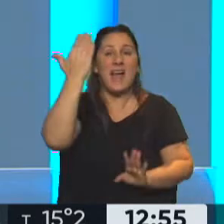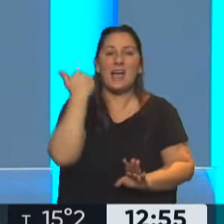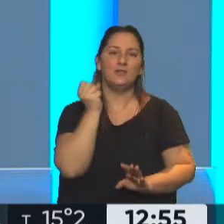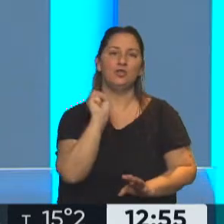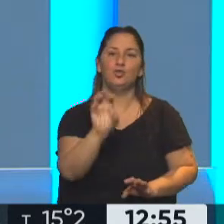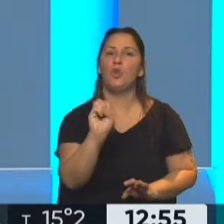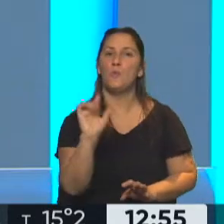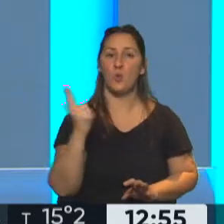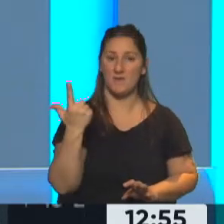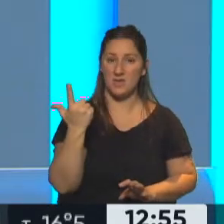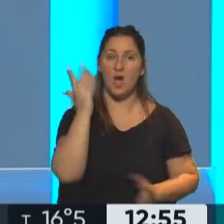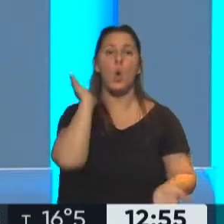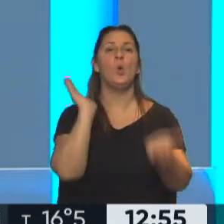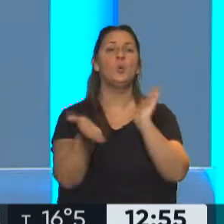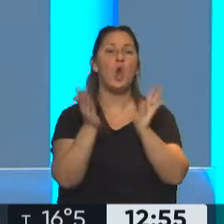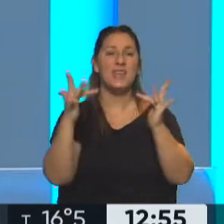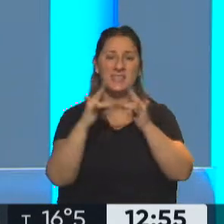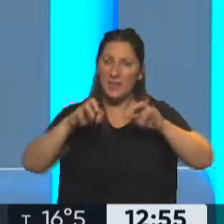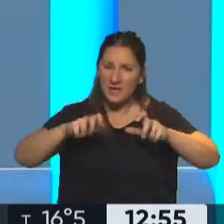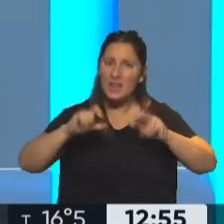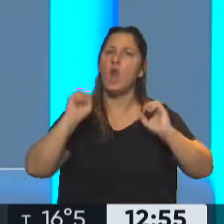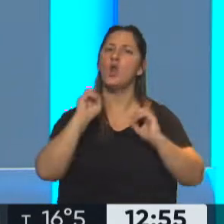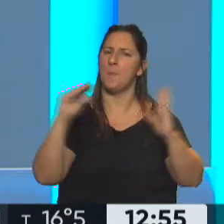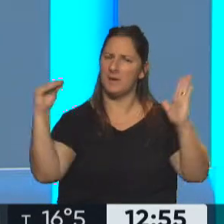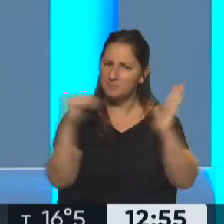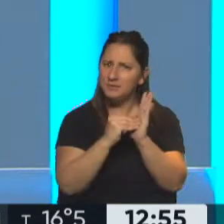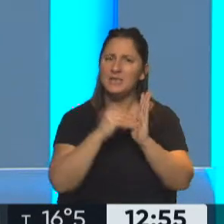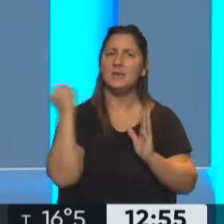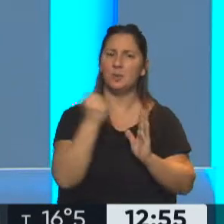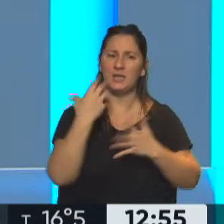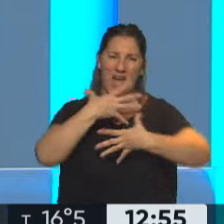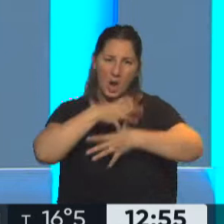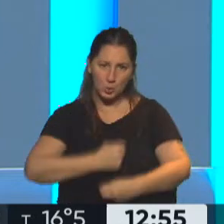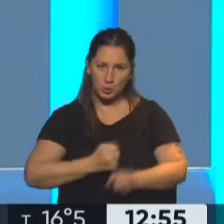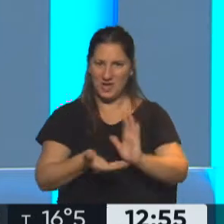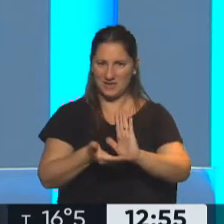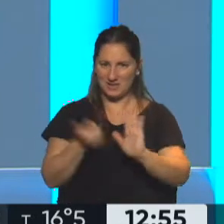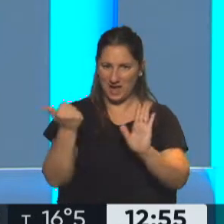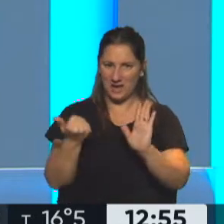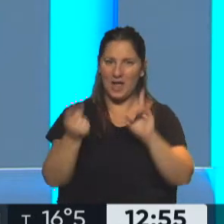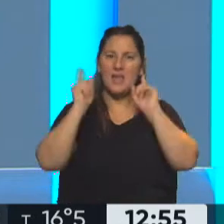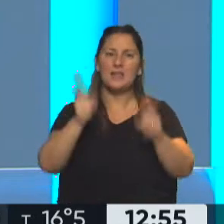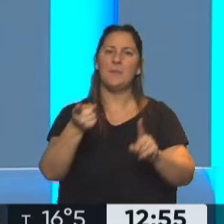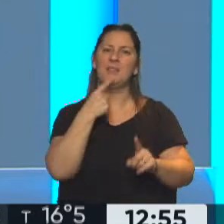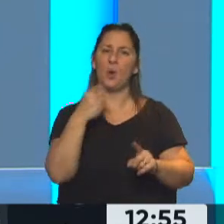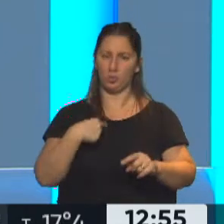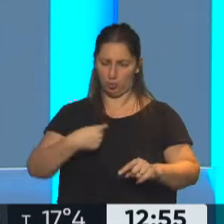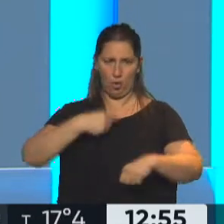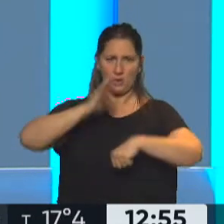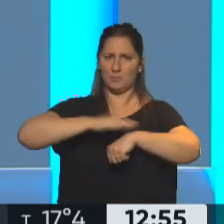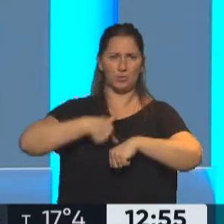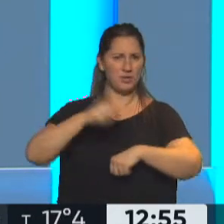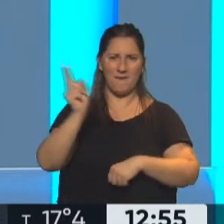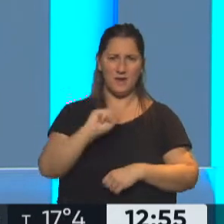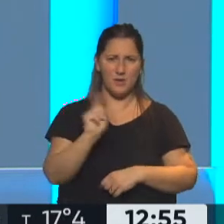ponerle nombre a la violencia digital es muy importante, primero porque te quita la angustia, segundo porque sentís que vos no sos responsable, porque además